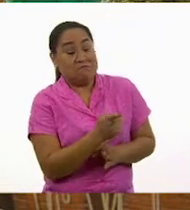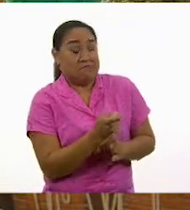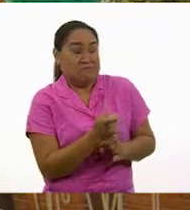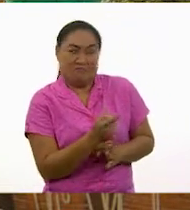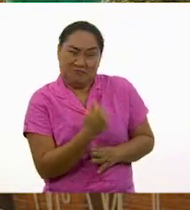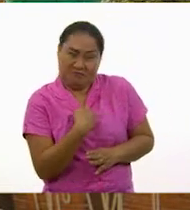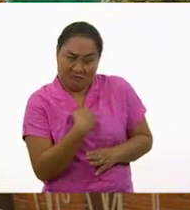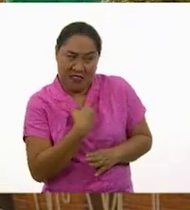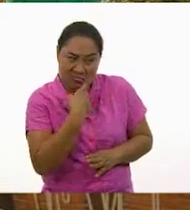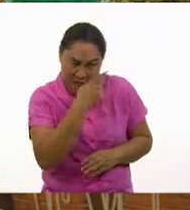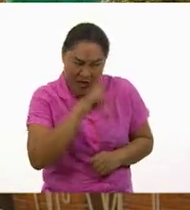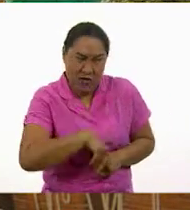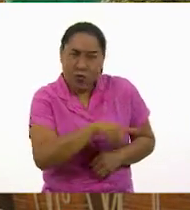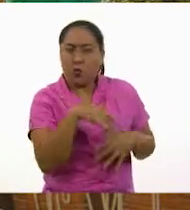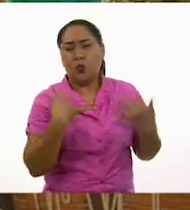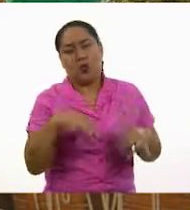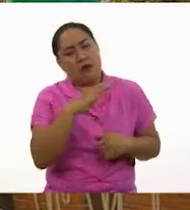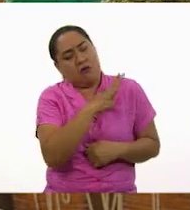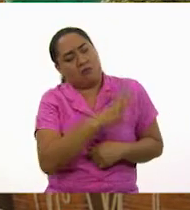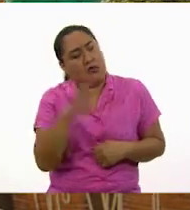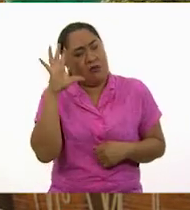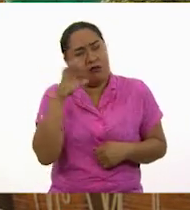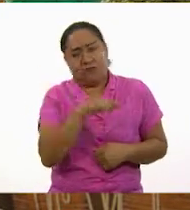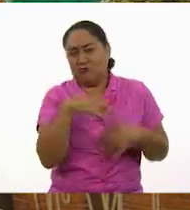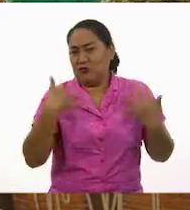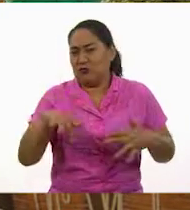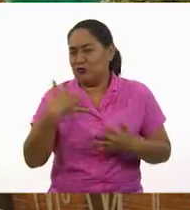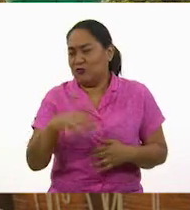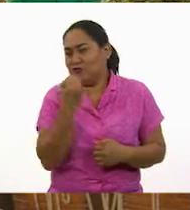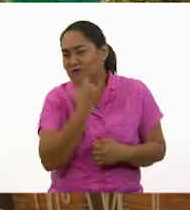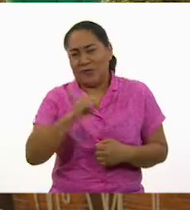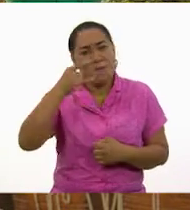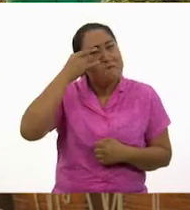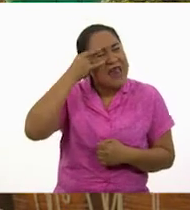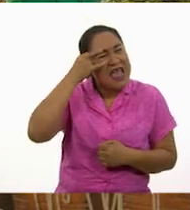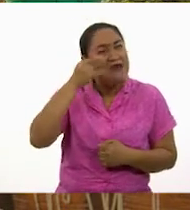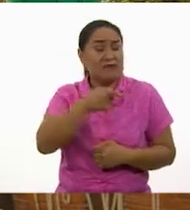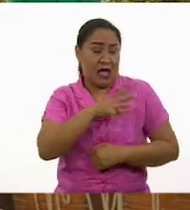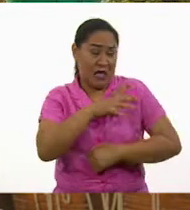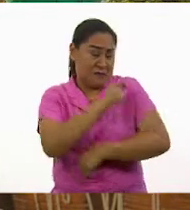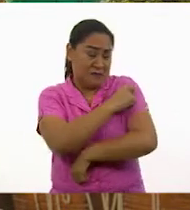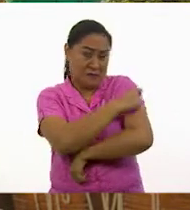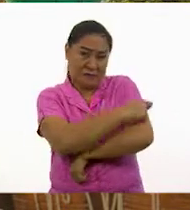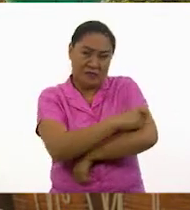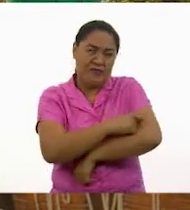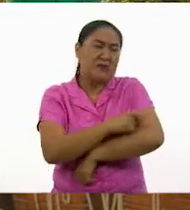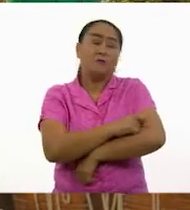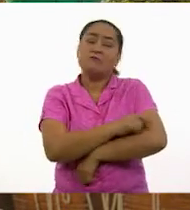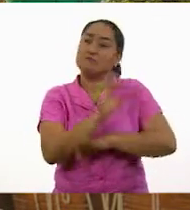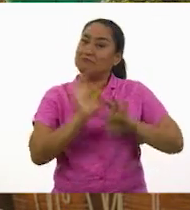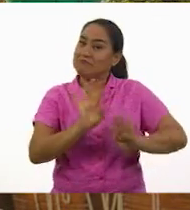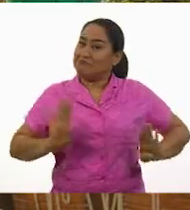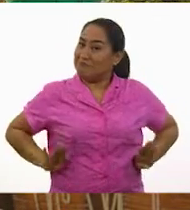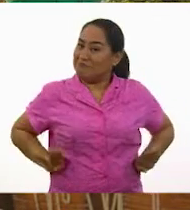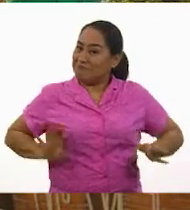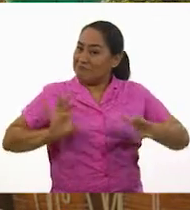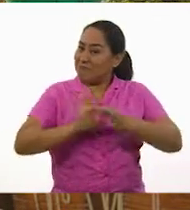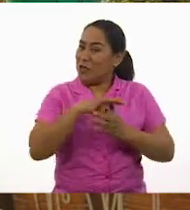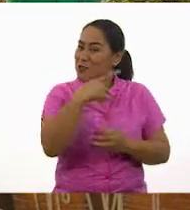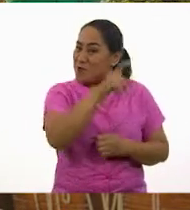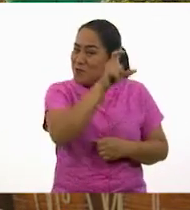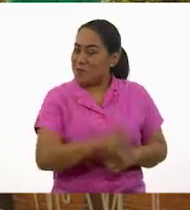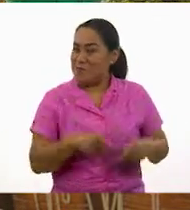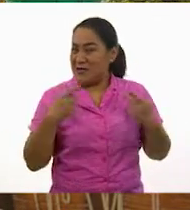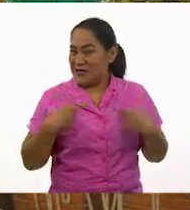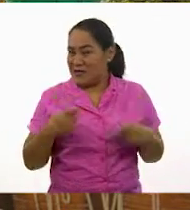genial. Y una gran capitana. Y tus tatuajes y arracadas te dan mucha personalidad. Y